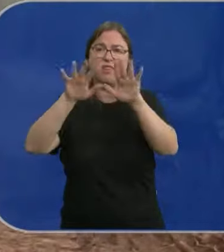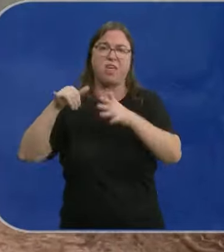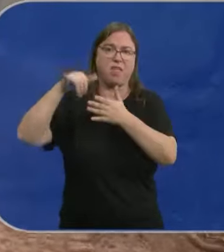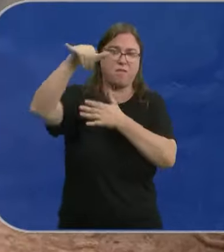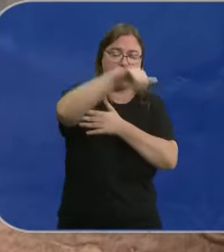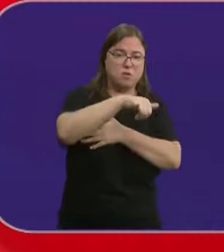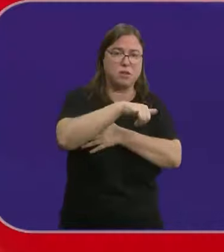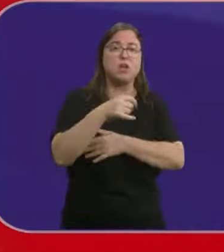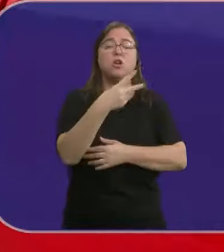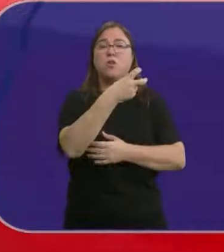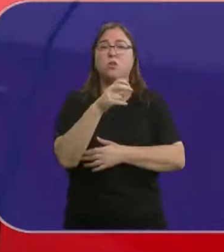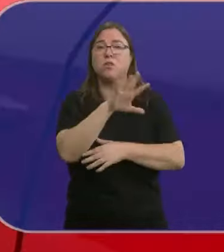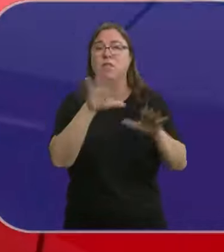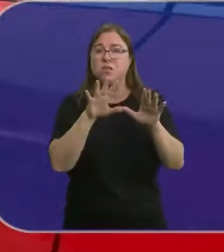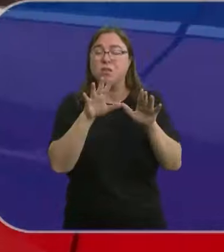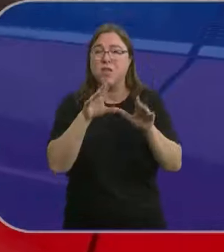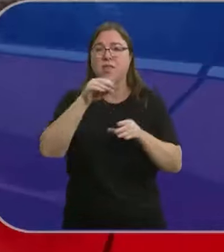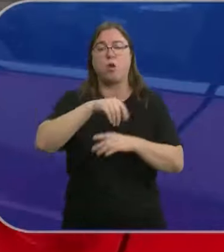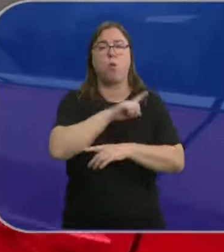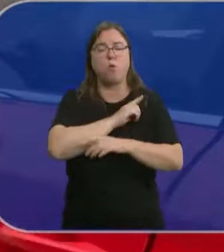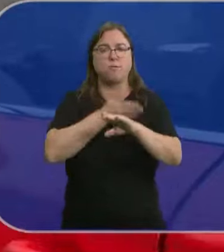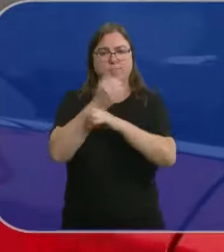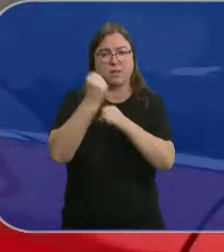ya trabajan sobre el terreno, entre ellos los de León.